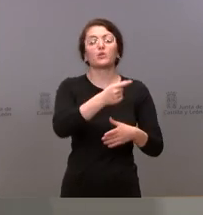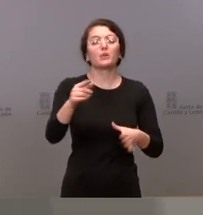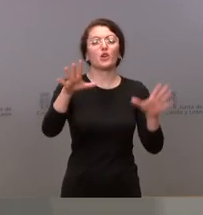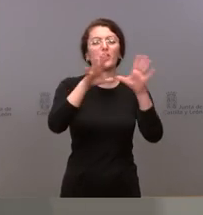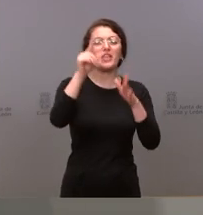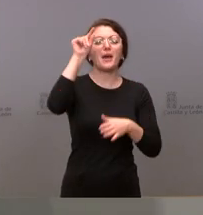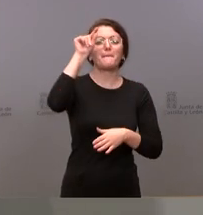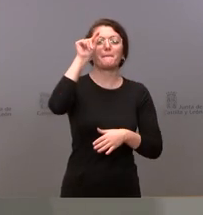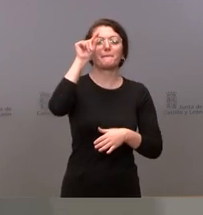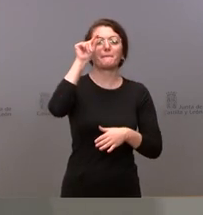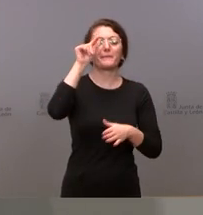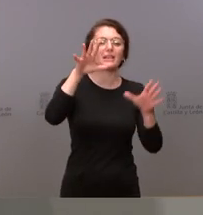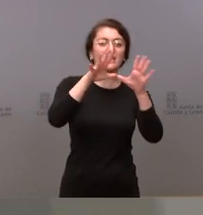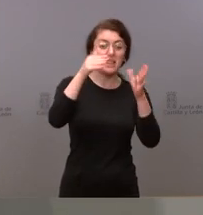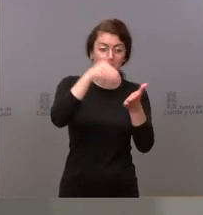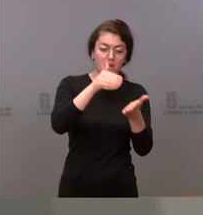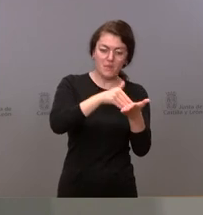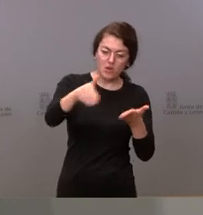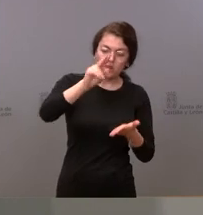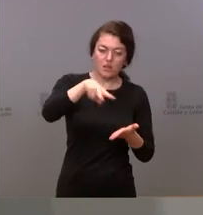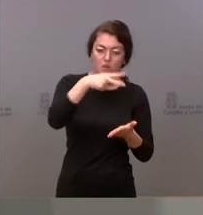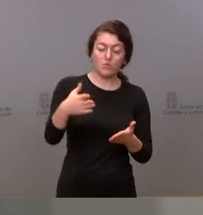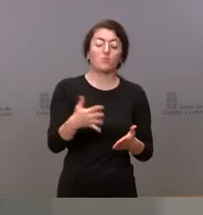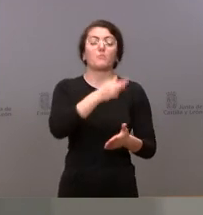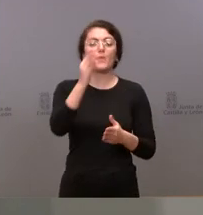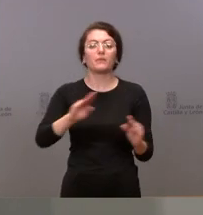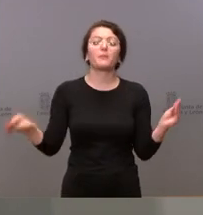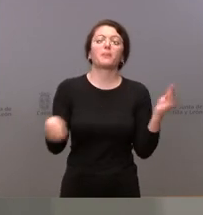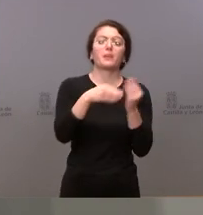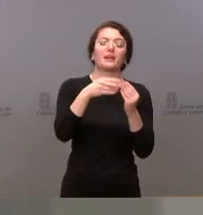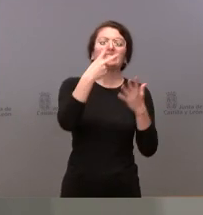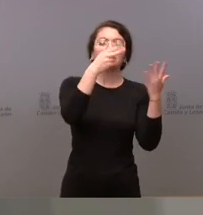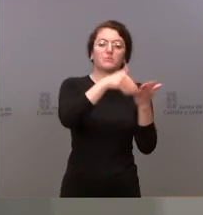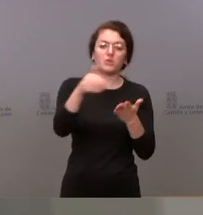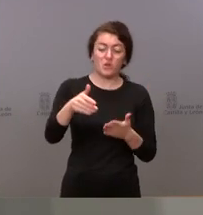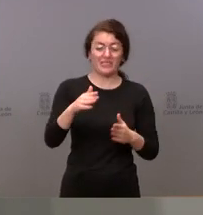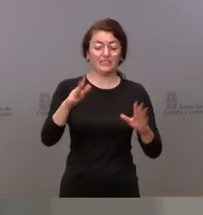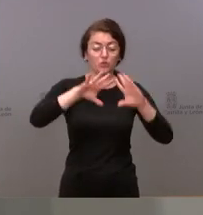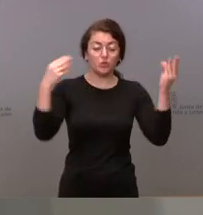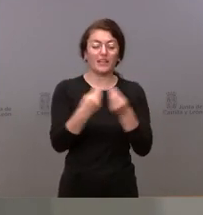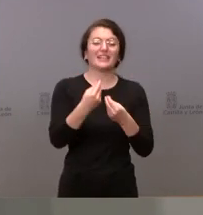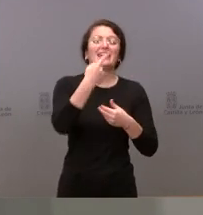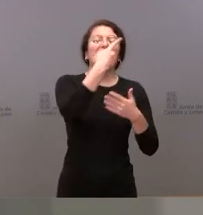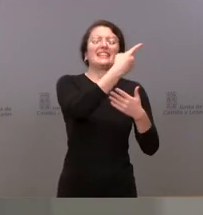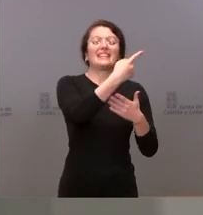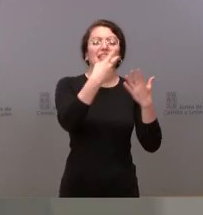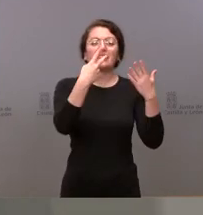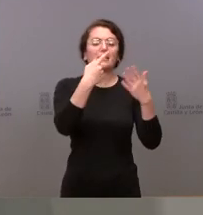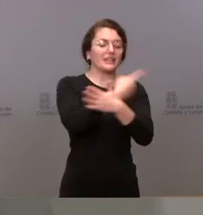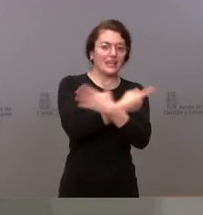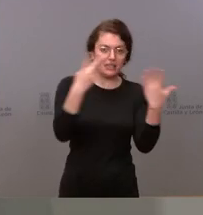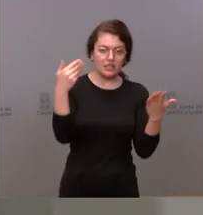7.500 millones de los adicionales en Next Generation en total 17.500 millones de euros pero España que era uno de los grandes países